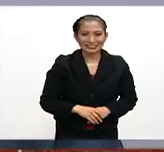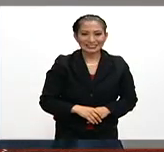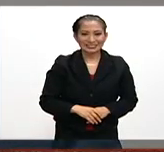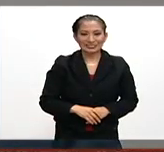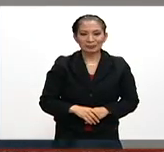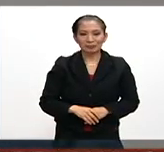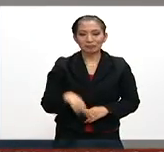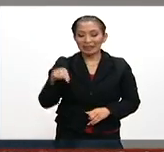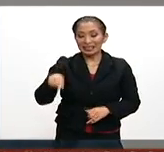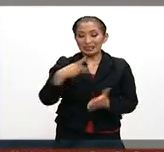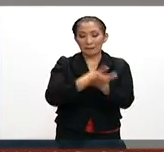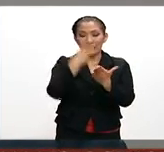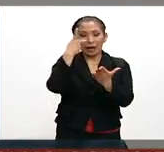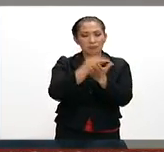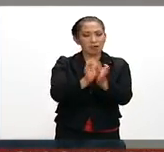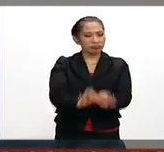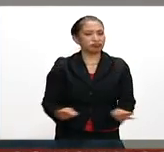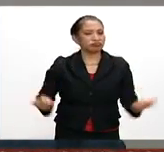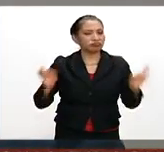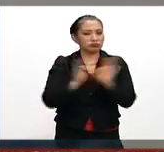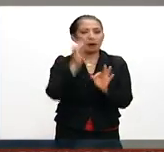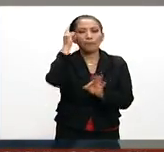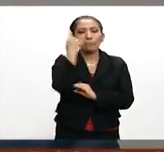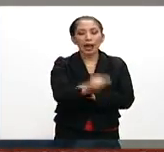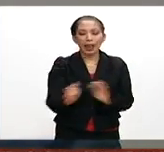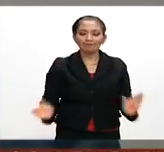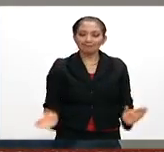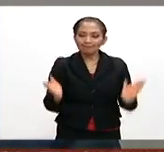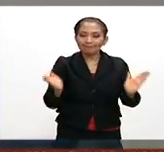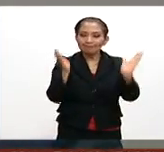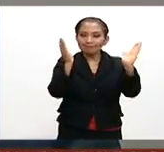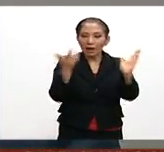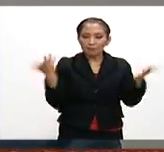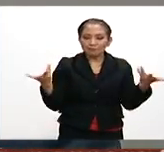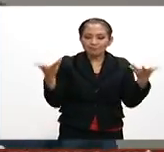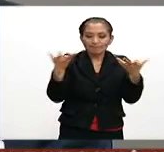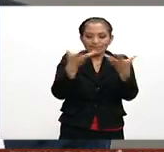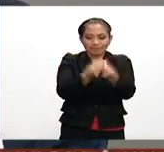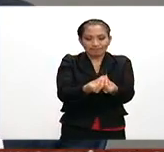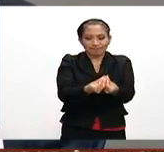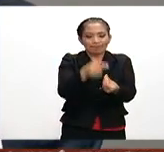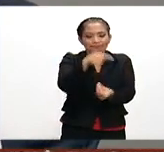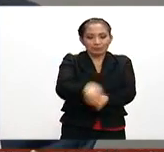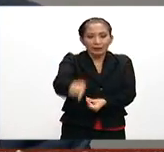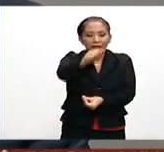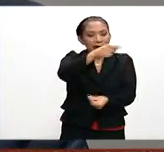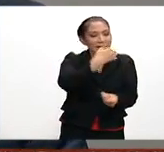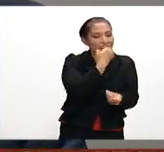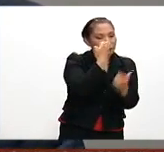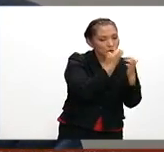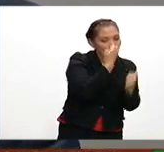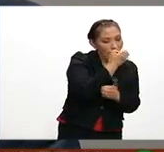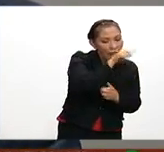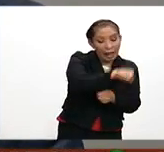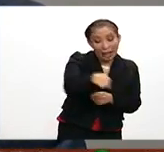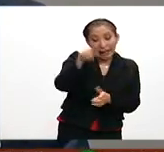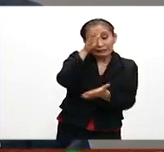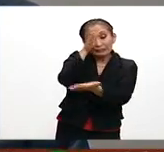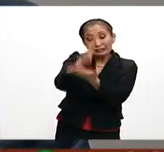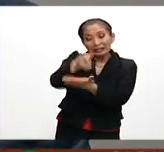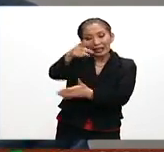Estos premios son muy importantes para fomentar la incorporación de la academia a este